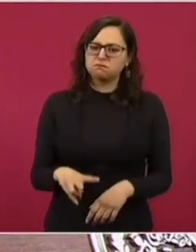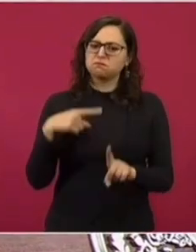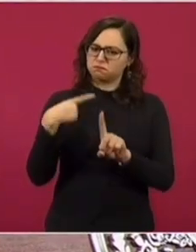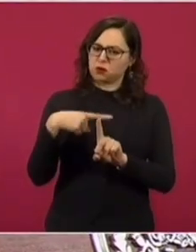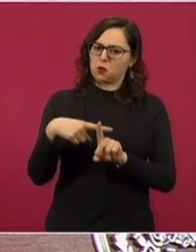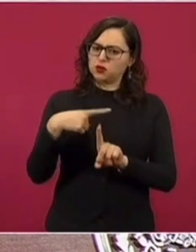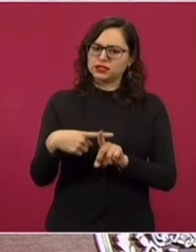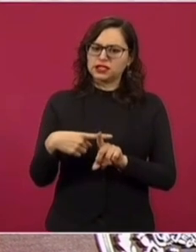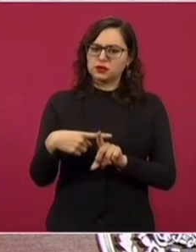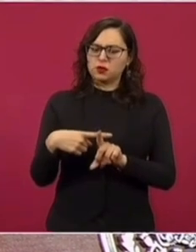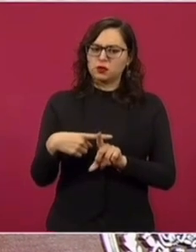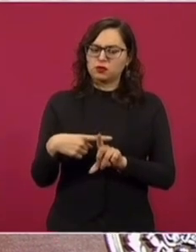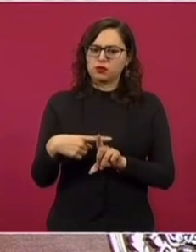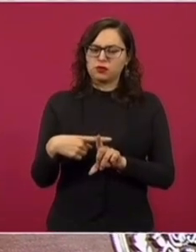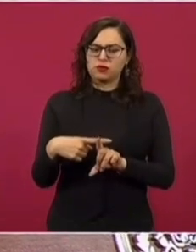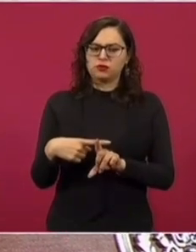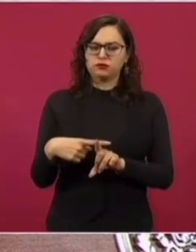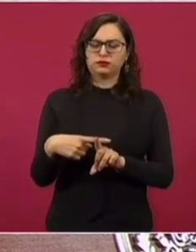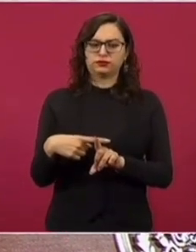es que ya no hay